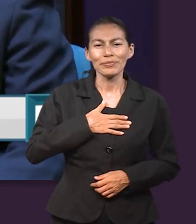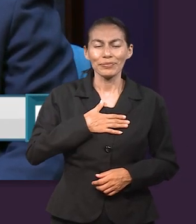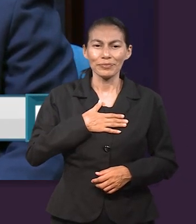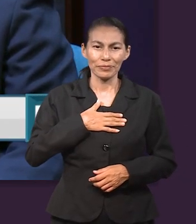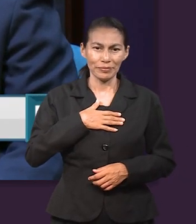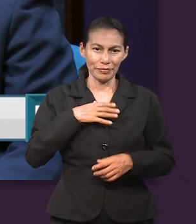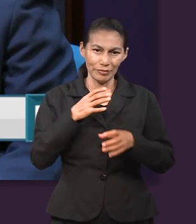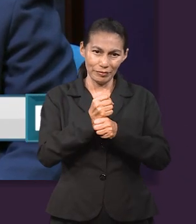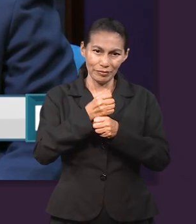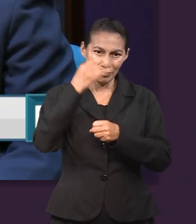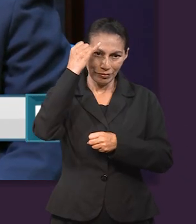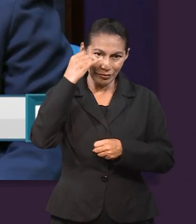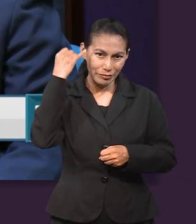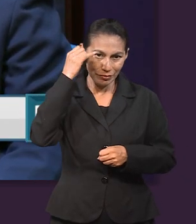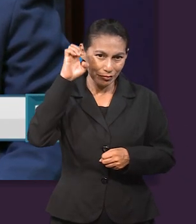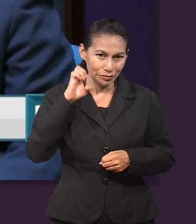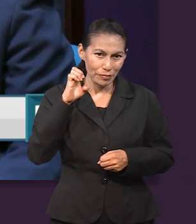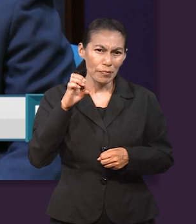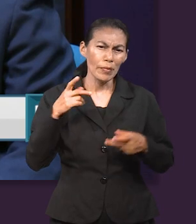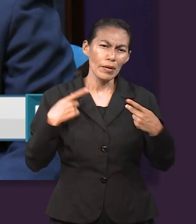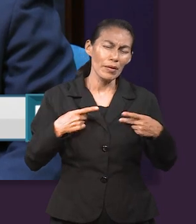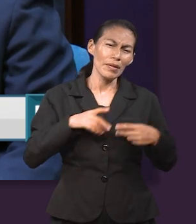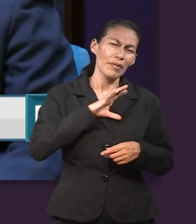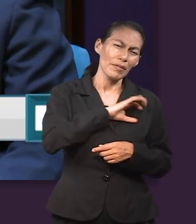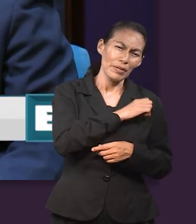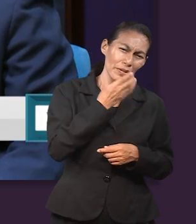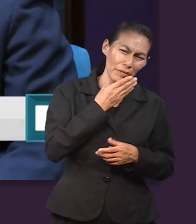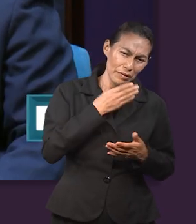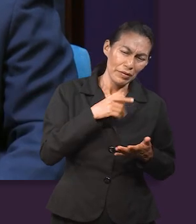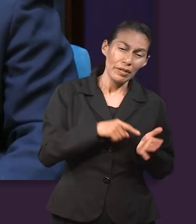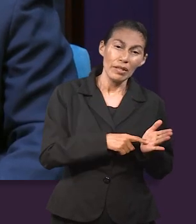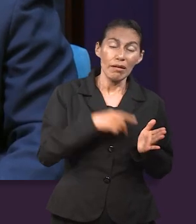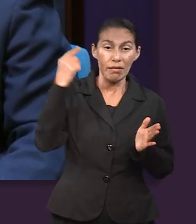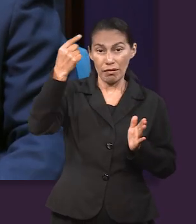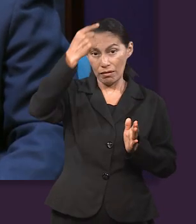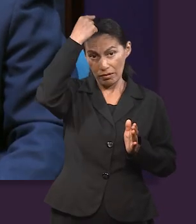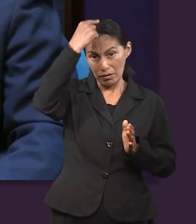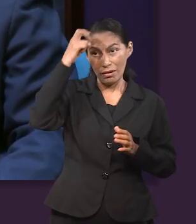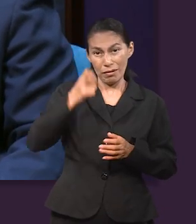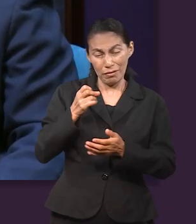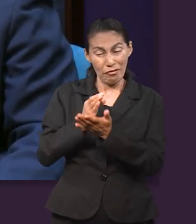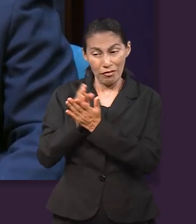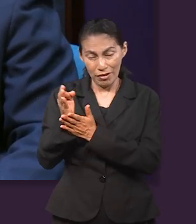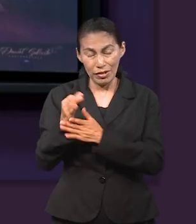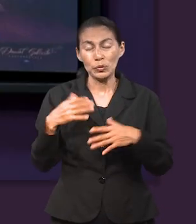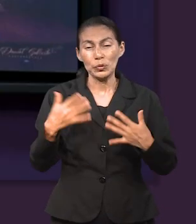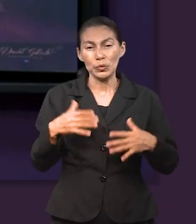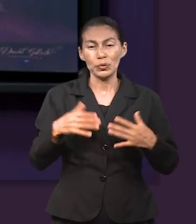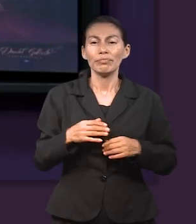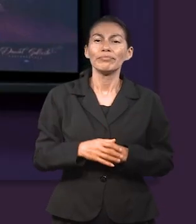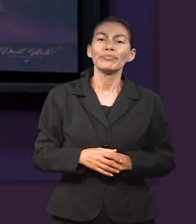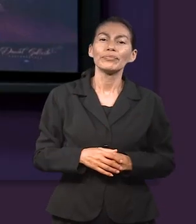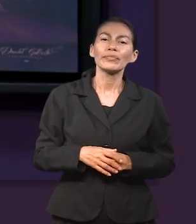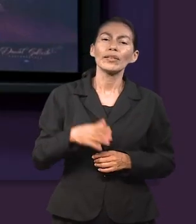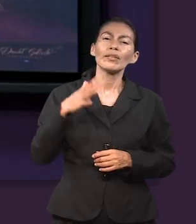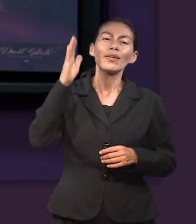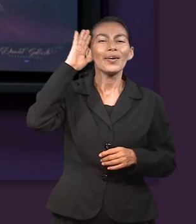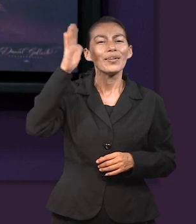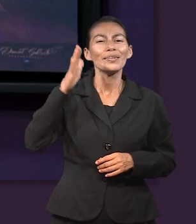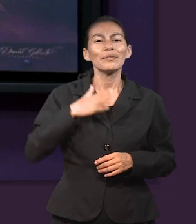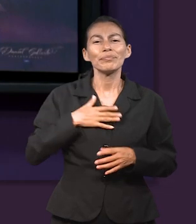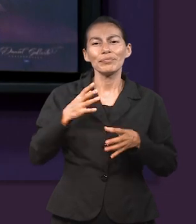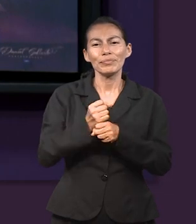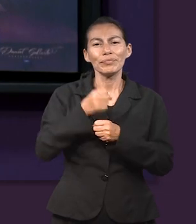de los personajes favoritos que tengo es Daniel, por la fidelidad que tuvo a Dios. Hola, mi nombre es Valeria